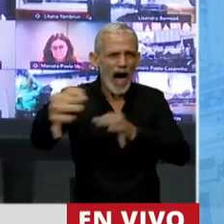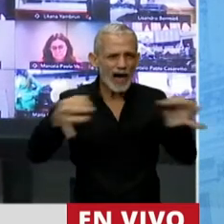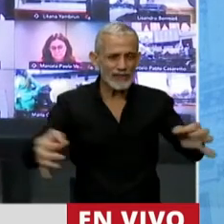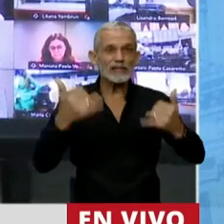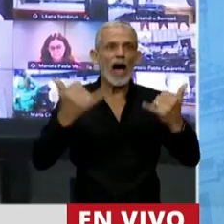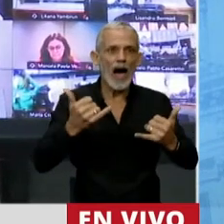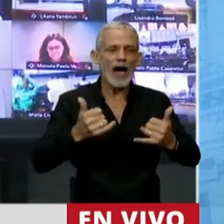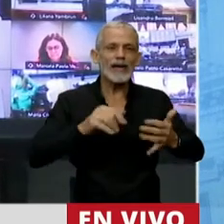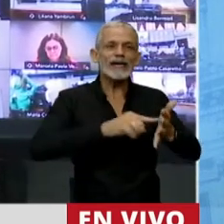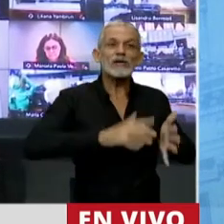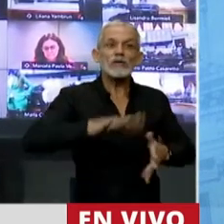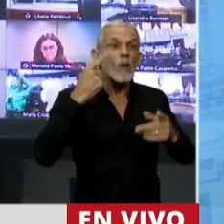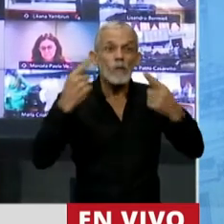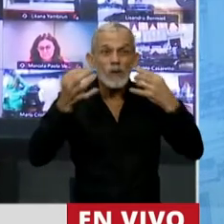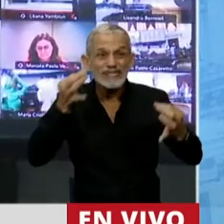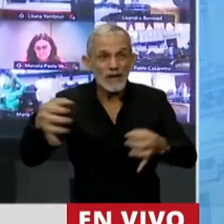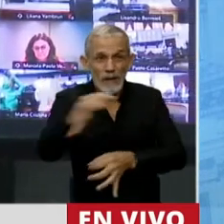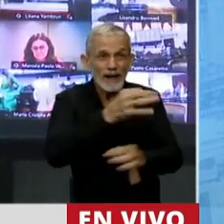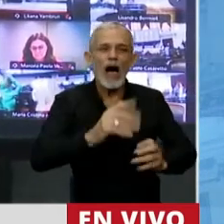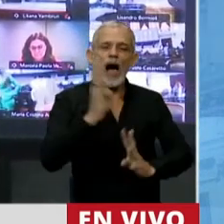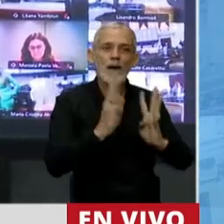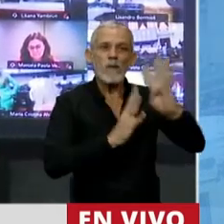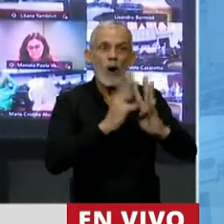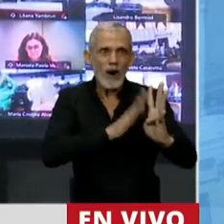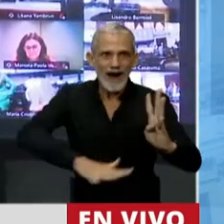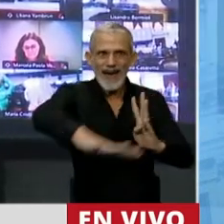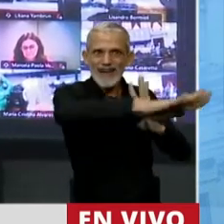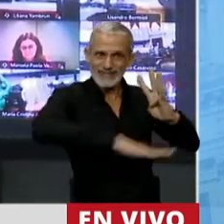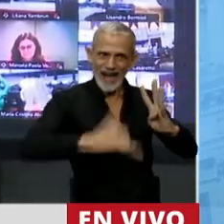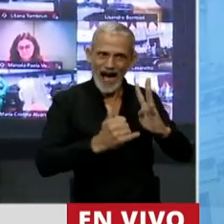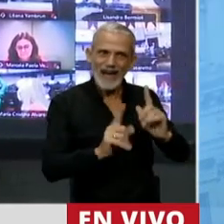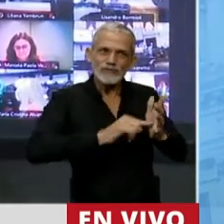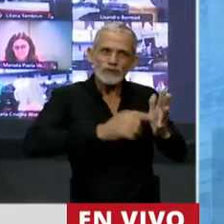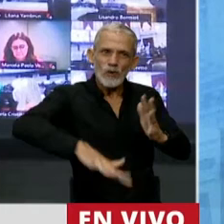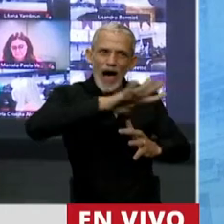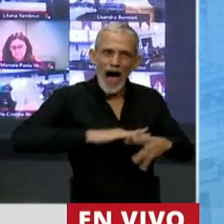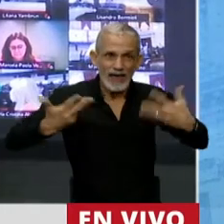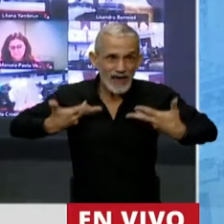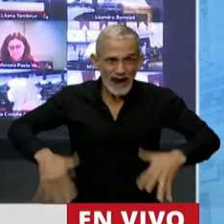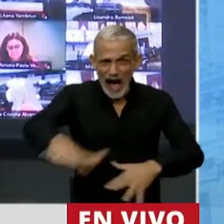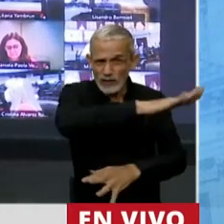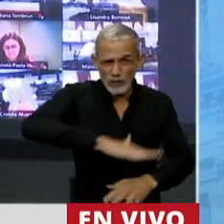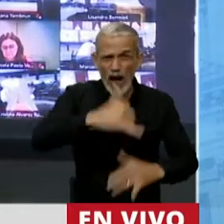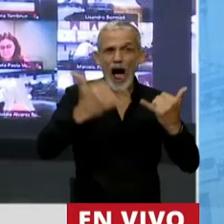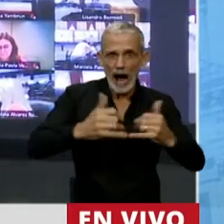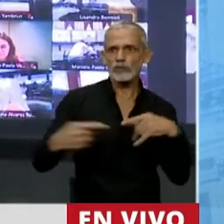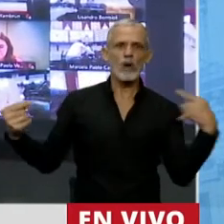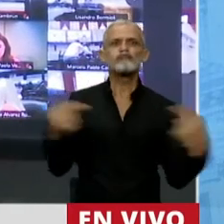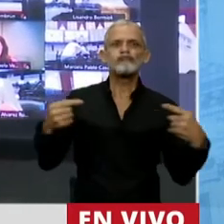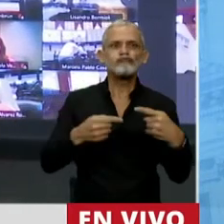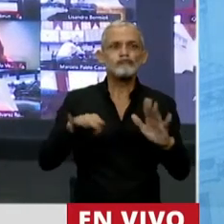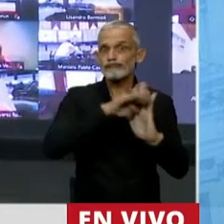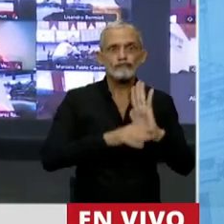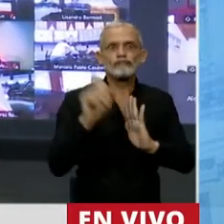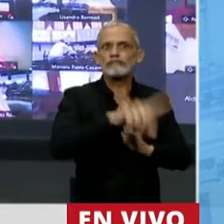cuyos ejidos municipales se encuentran inmersos en bosques o rodeados de los mismos. Y dice, en otra parte, que esto genera una colisión con normas